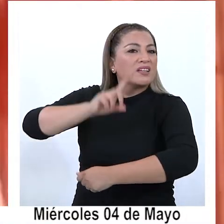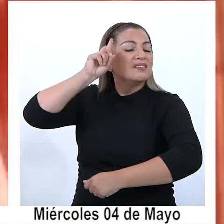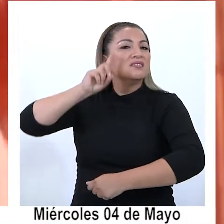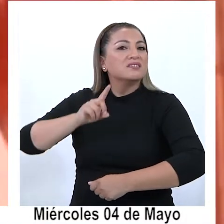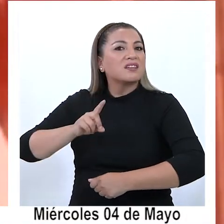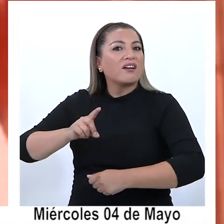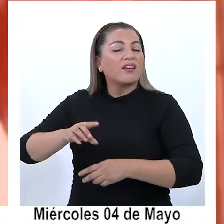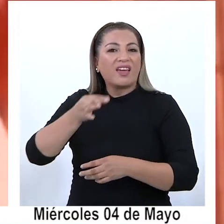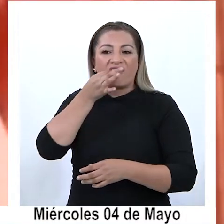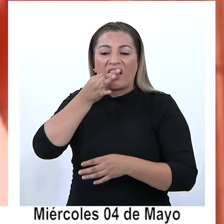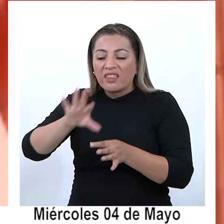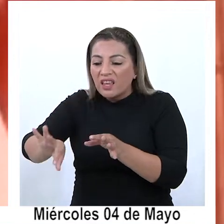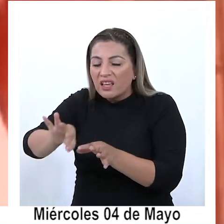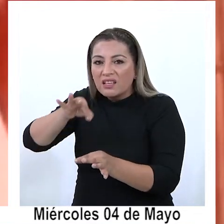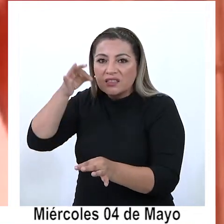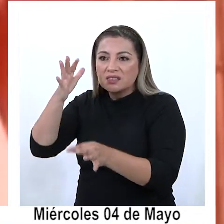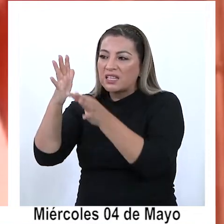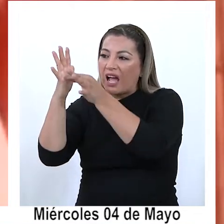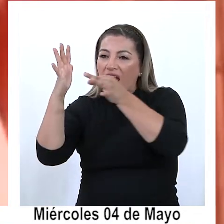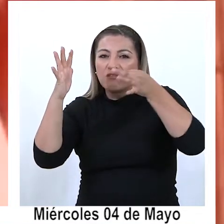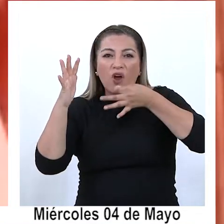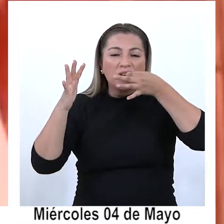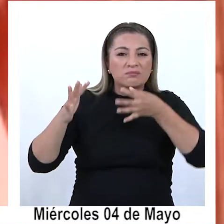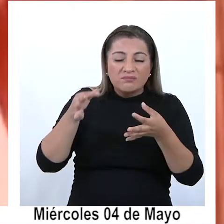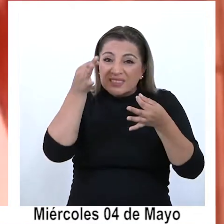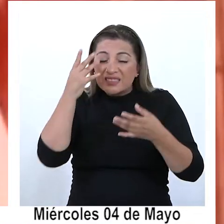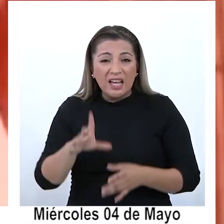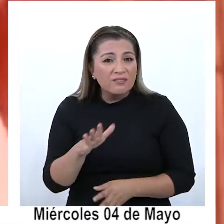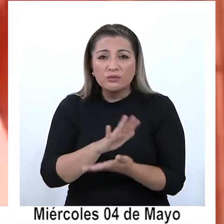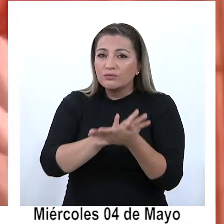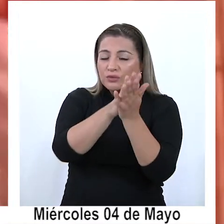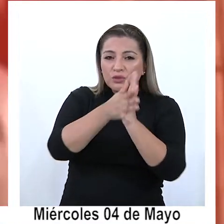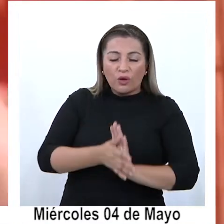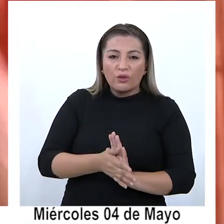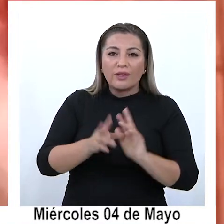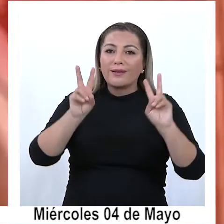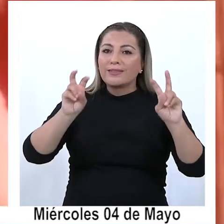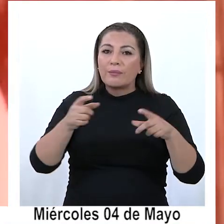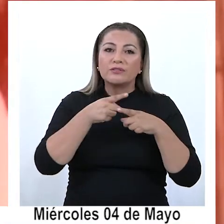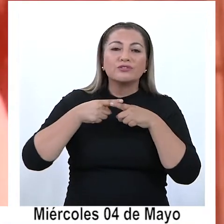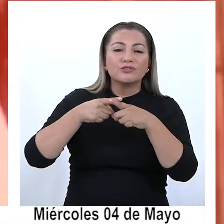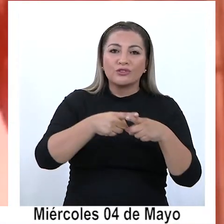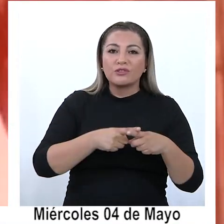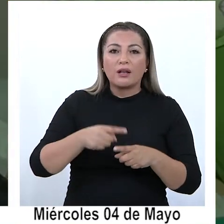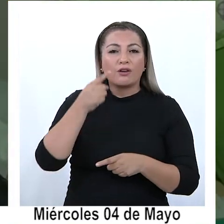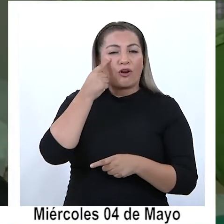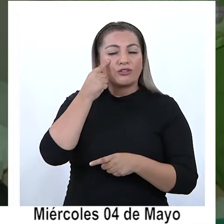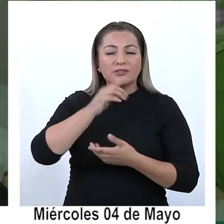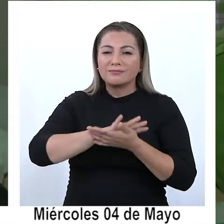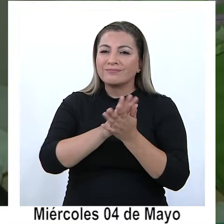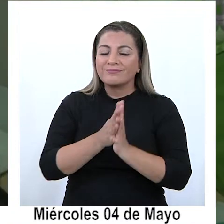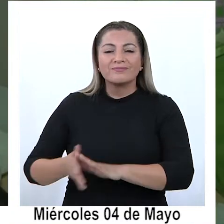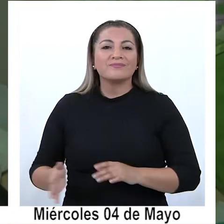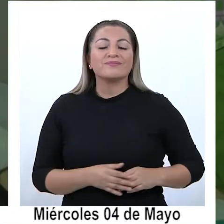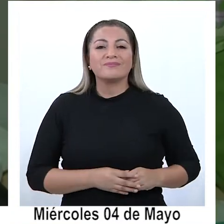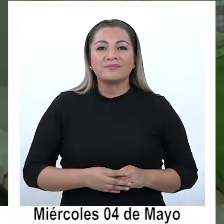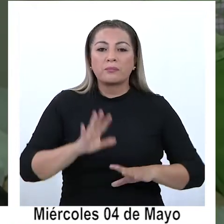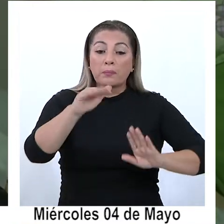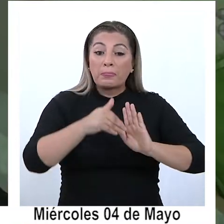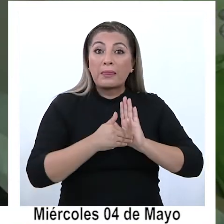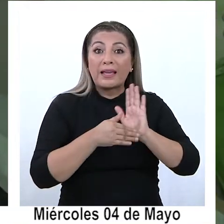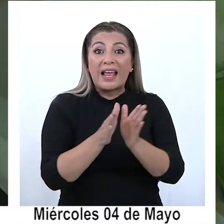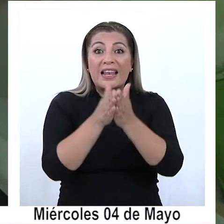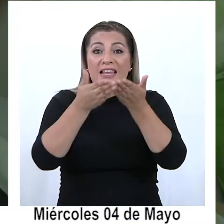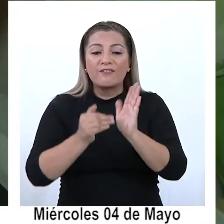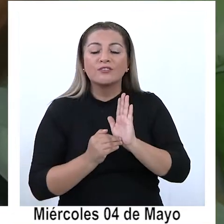hierbas medicinales y forma parte fundamental en todo este tejido social de transmisión del conocimiento. La presentación de